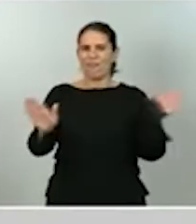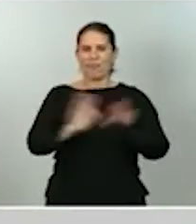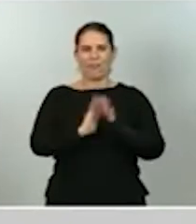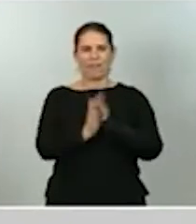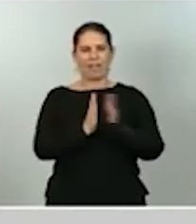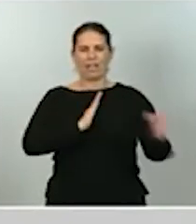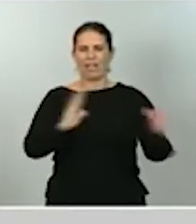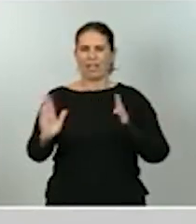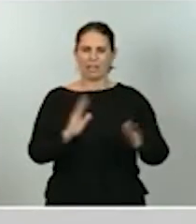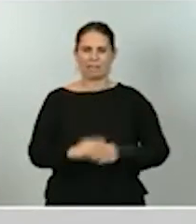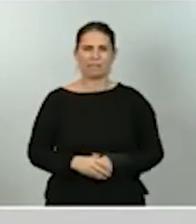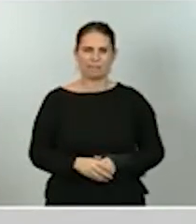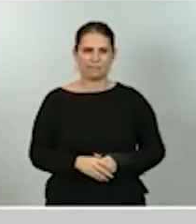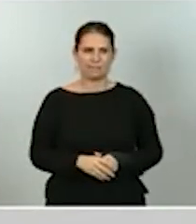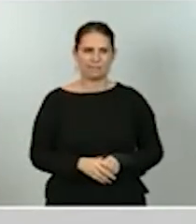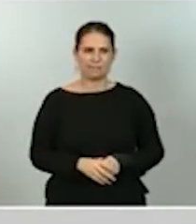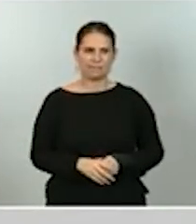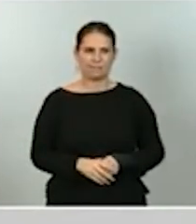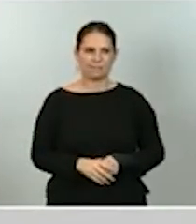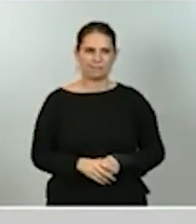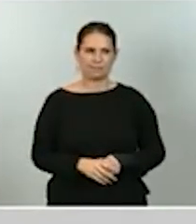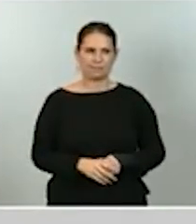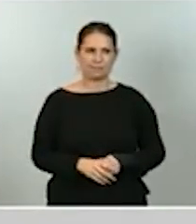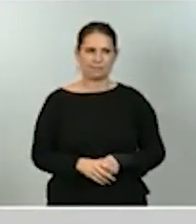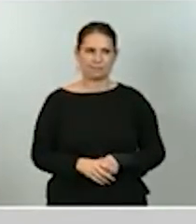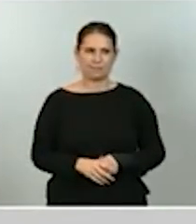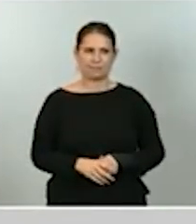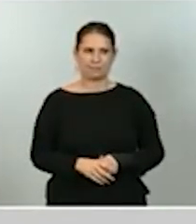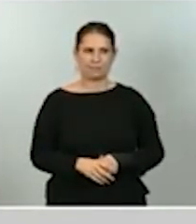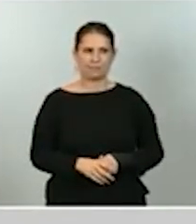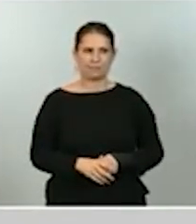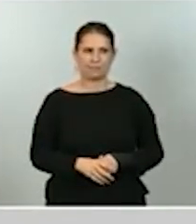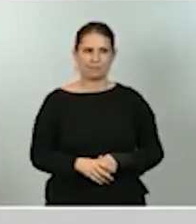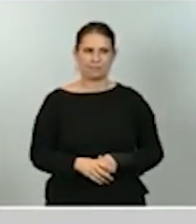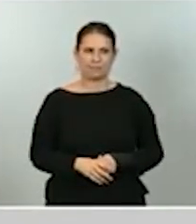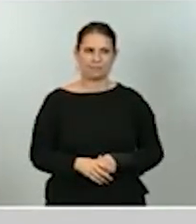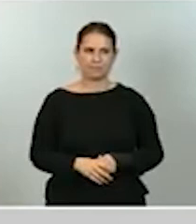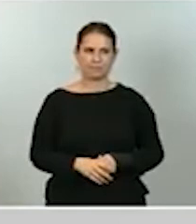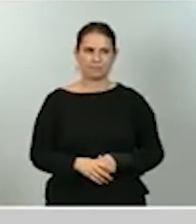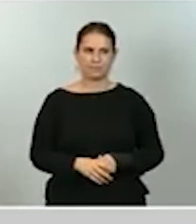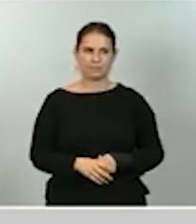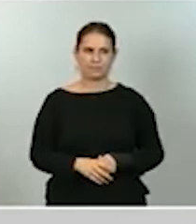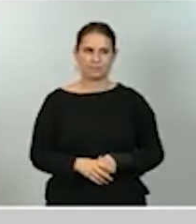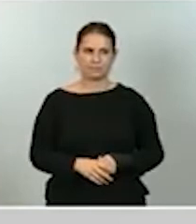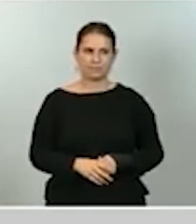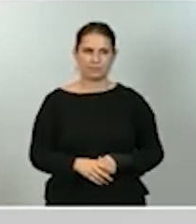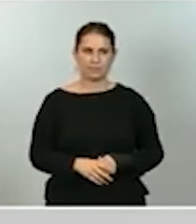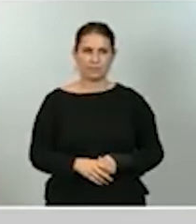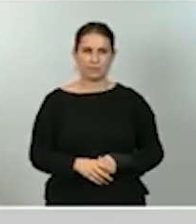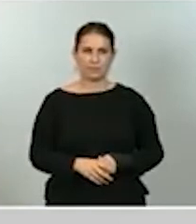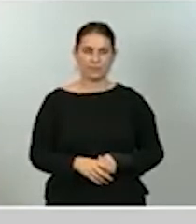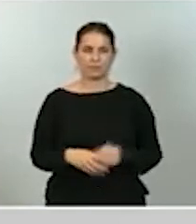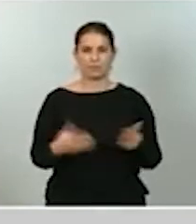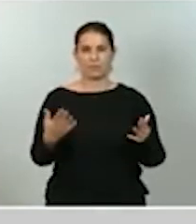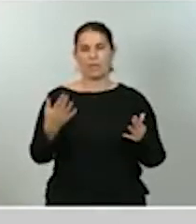de empleo. Naturalmente, dado el impacto diferenciado de la pandemia, hay sectores que